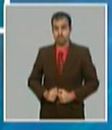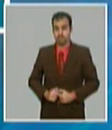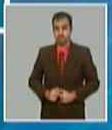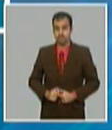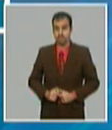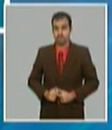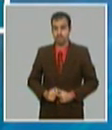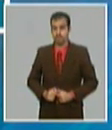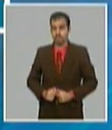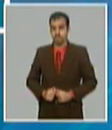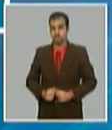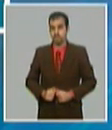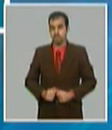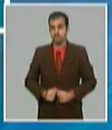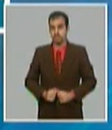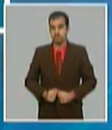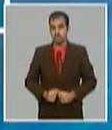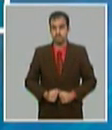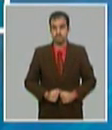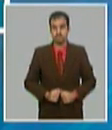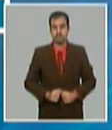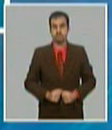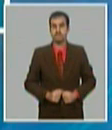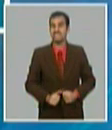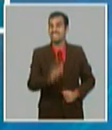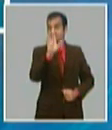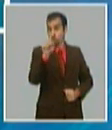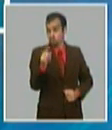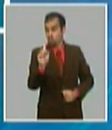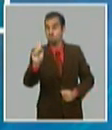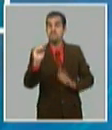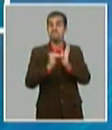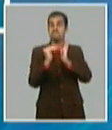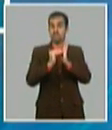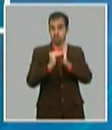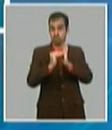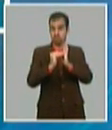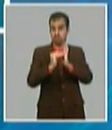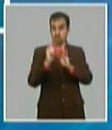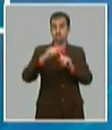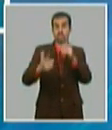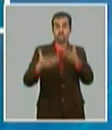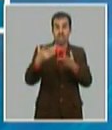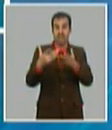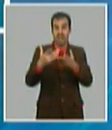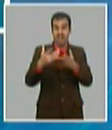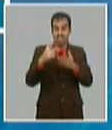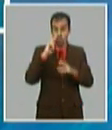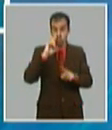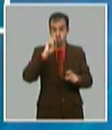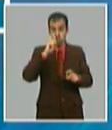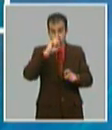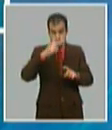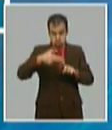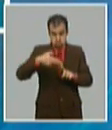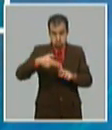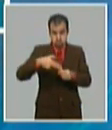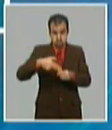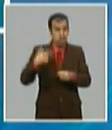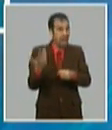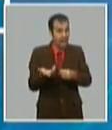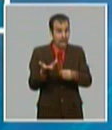se destinarán 5.1 millones de toneladas a la generación eléctrica para generar 20